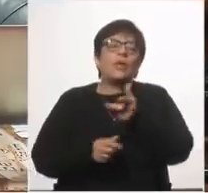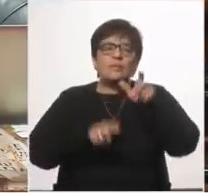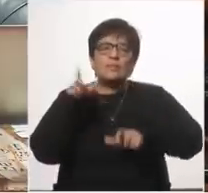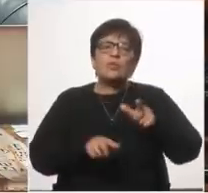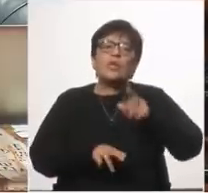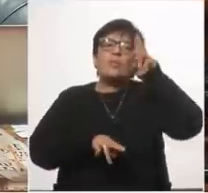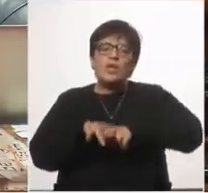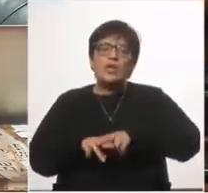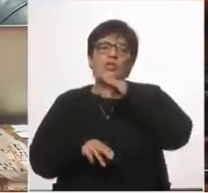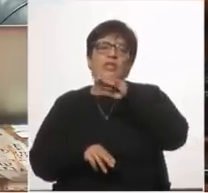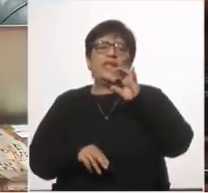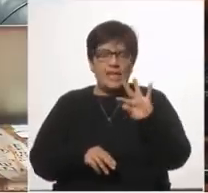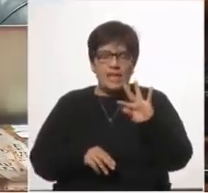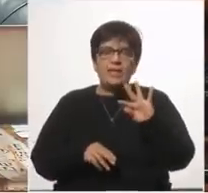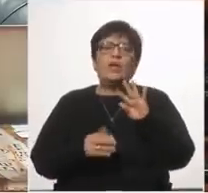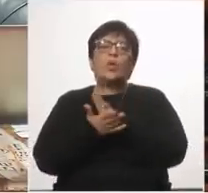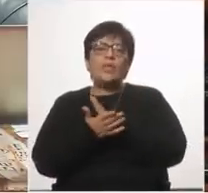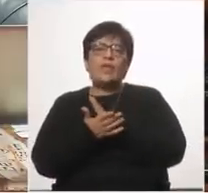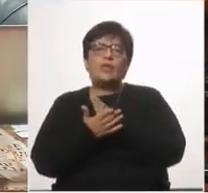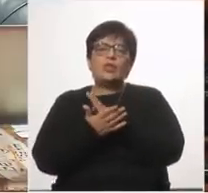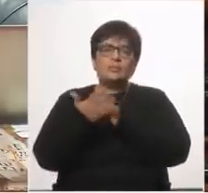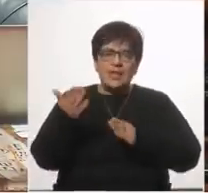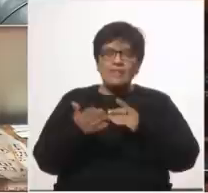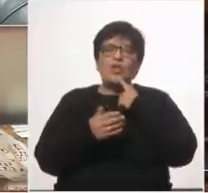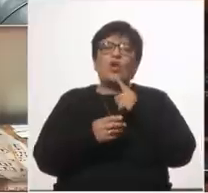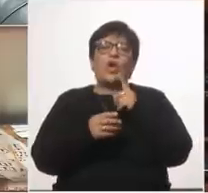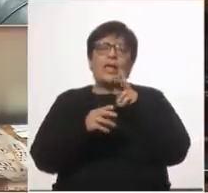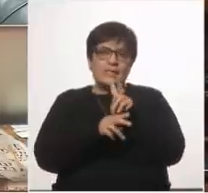intermedios cuántas en cuidados moderados y cuántos en sus casas